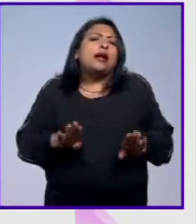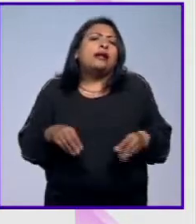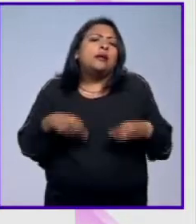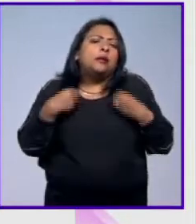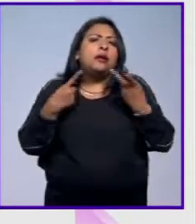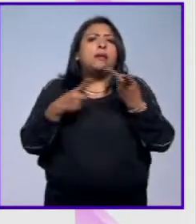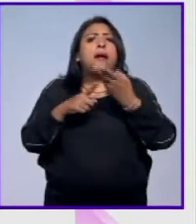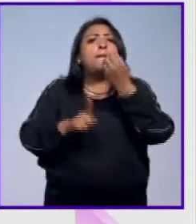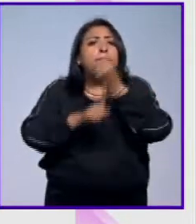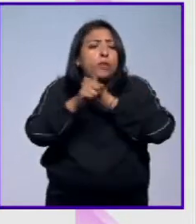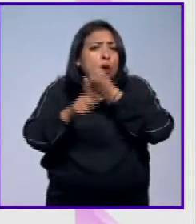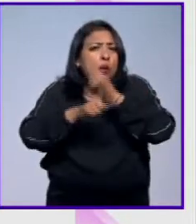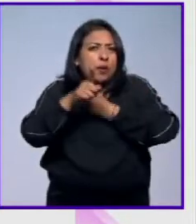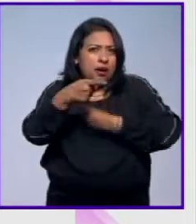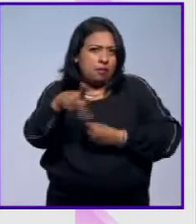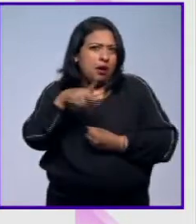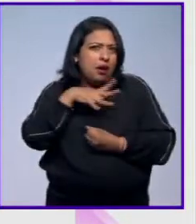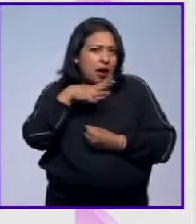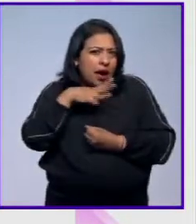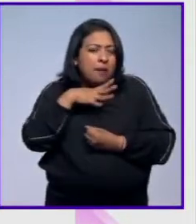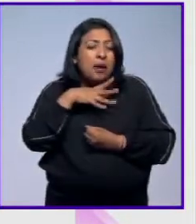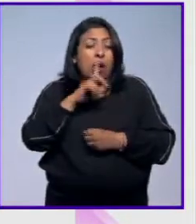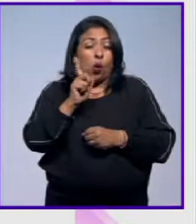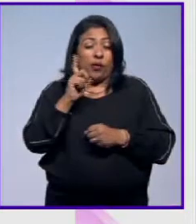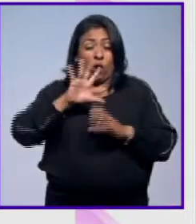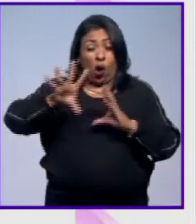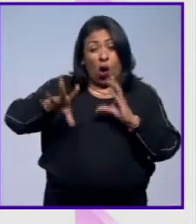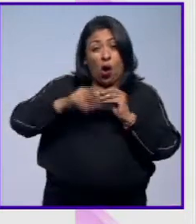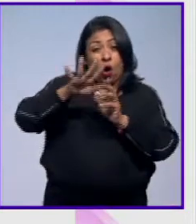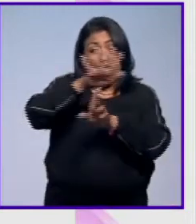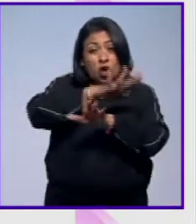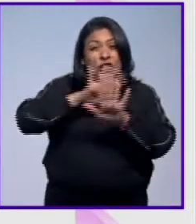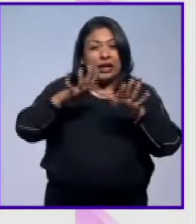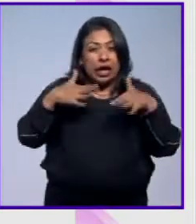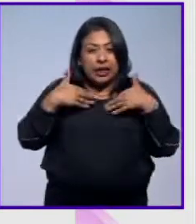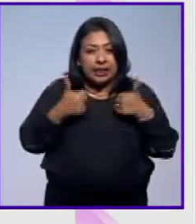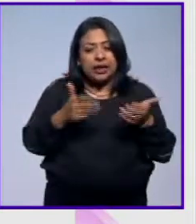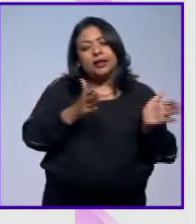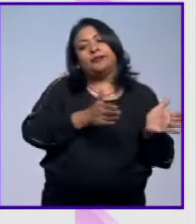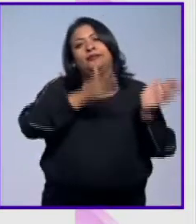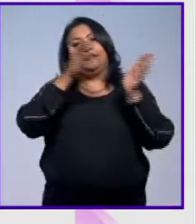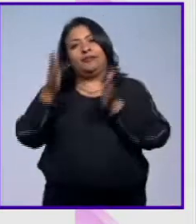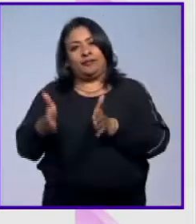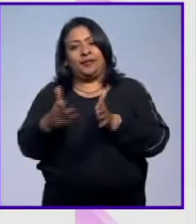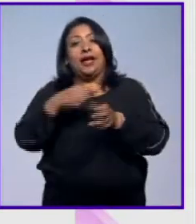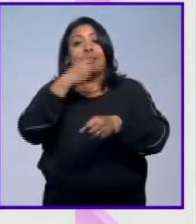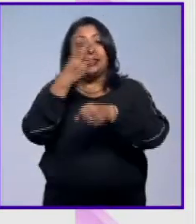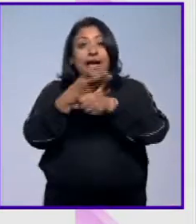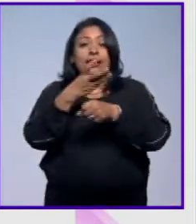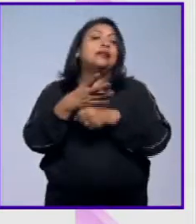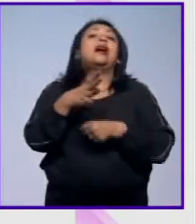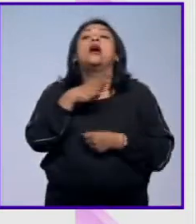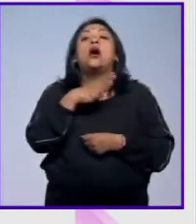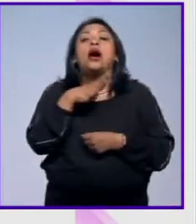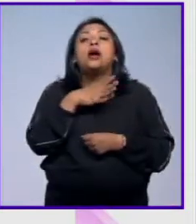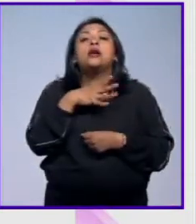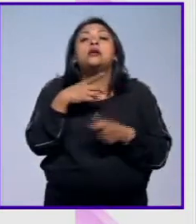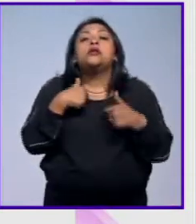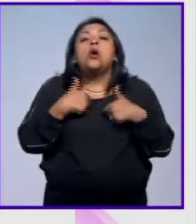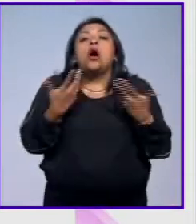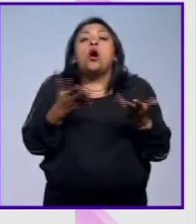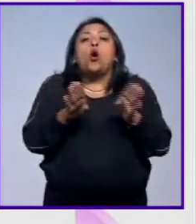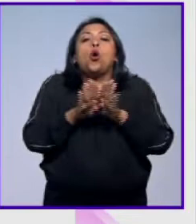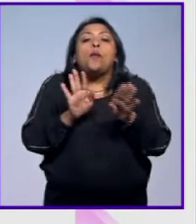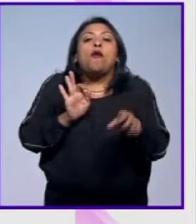las amenazas que está enfrentando, para que una vez que con todo este contexto, tú pases a una tercera etapa en donde vienen las acciones de